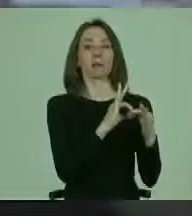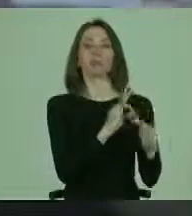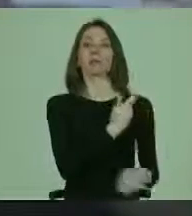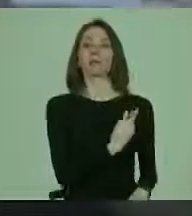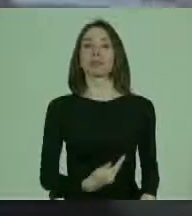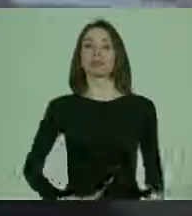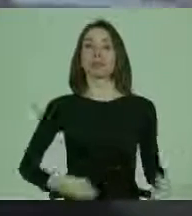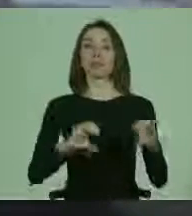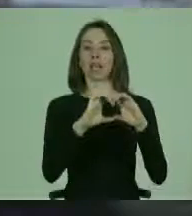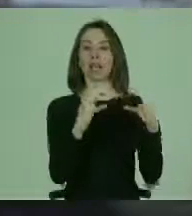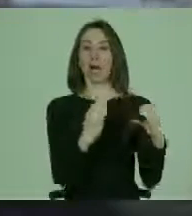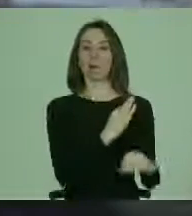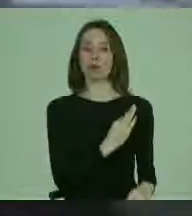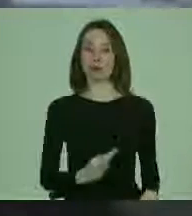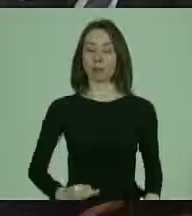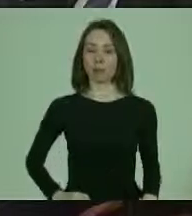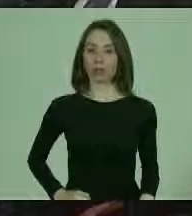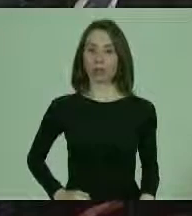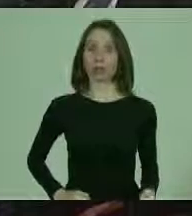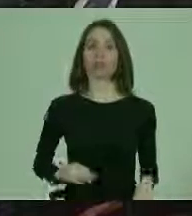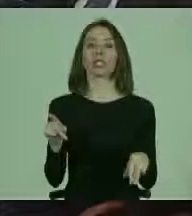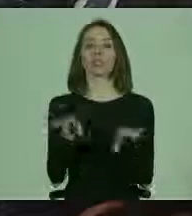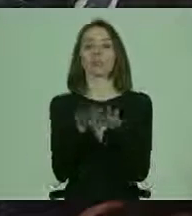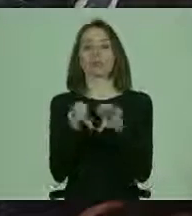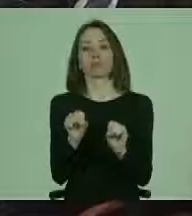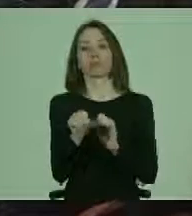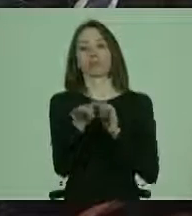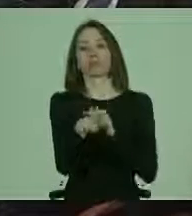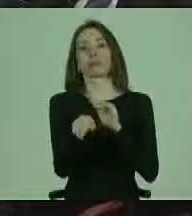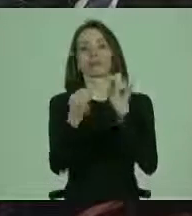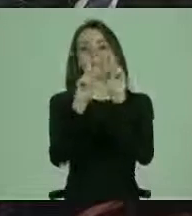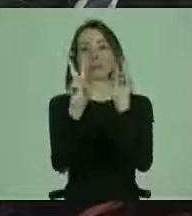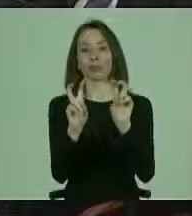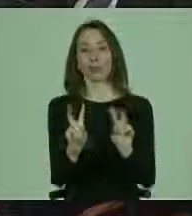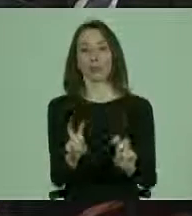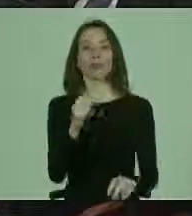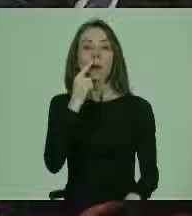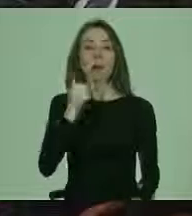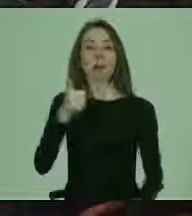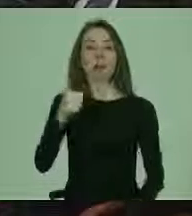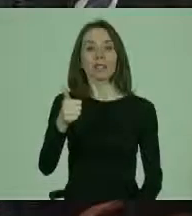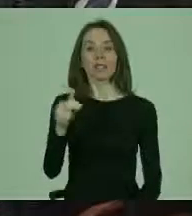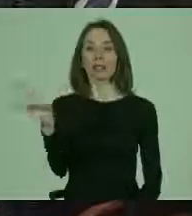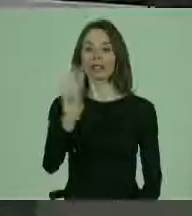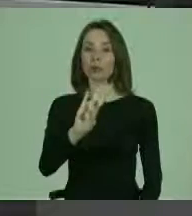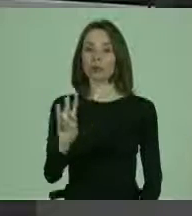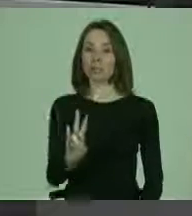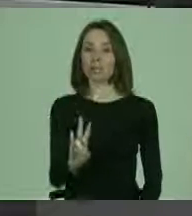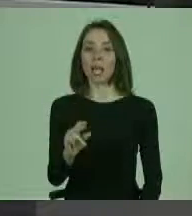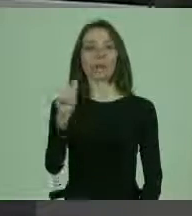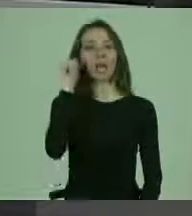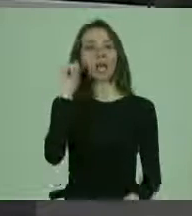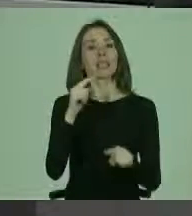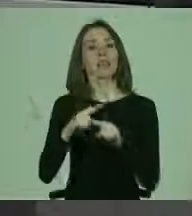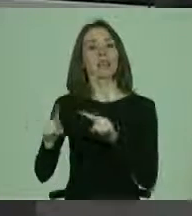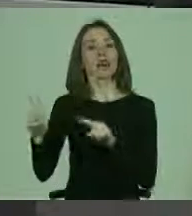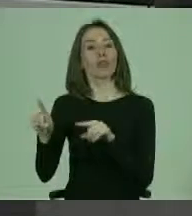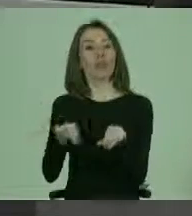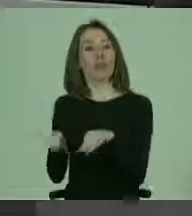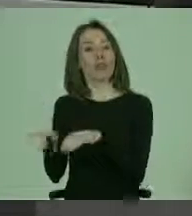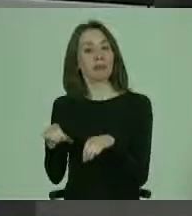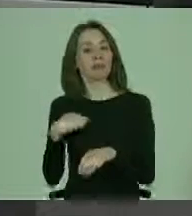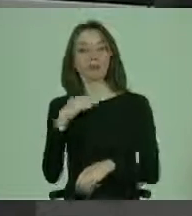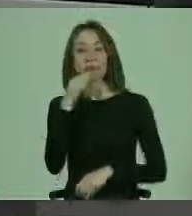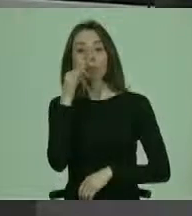la Cámara de Diputados, comprometida en estos temas. Además, al director del Senadis, ayer en otro acto dije